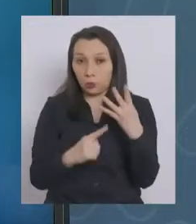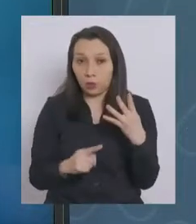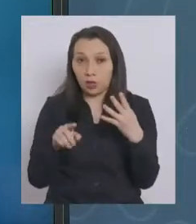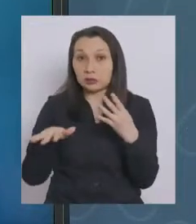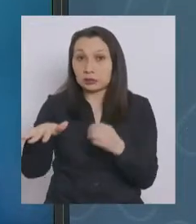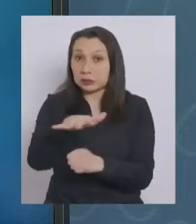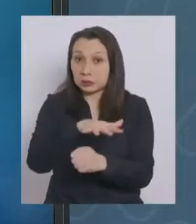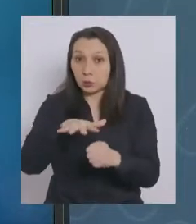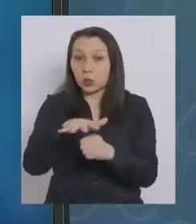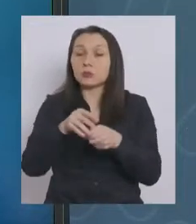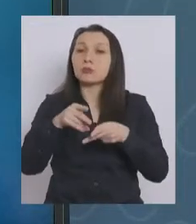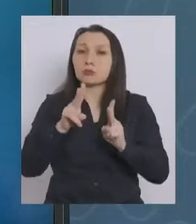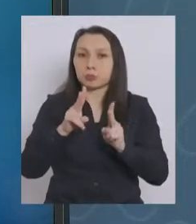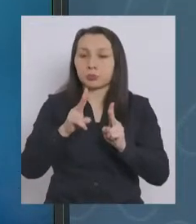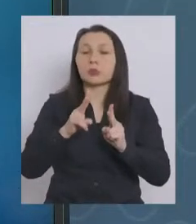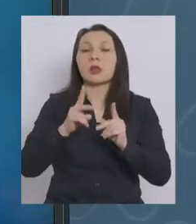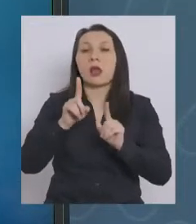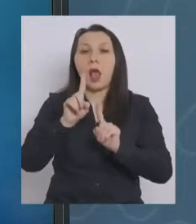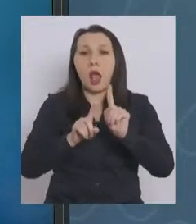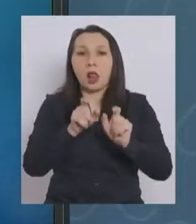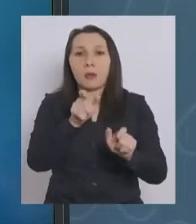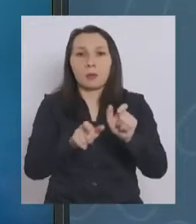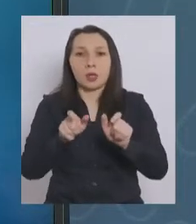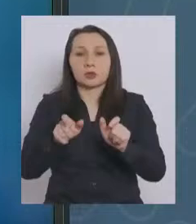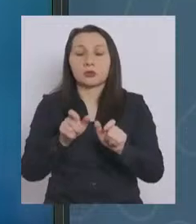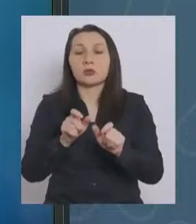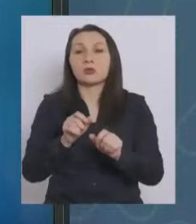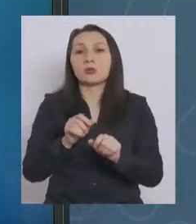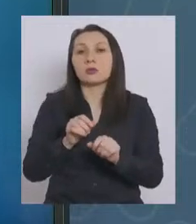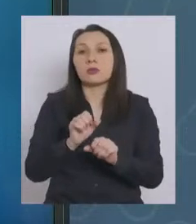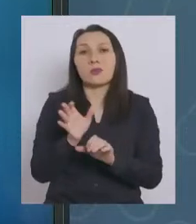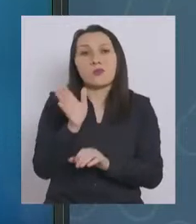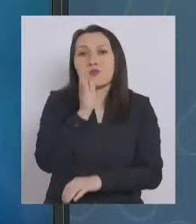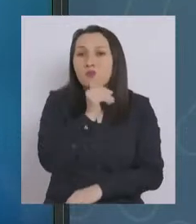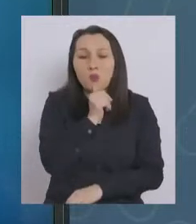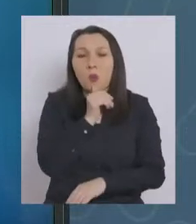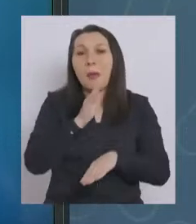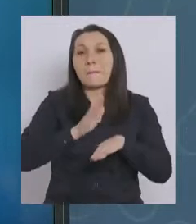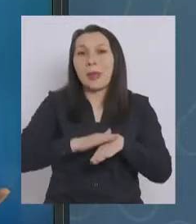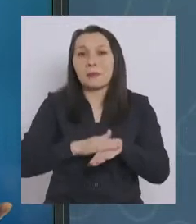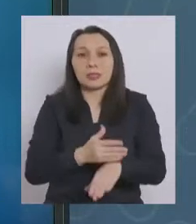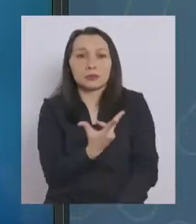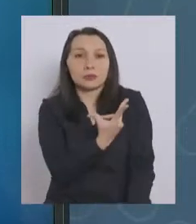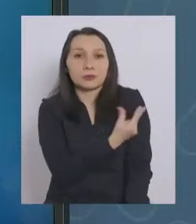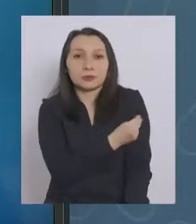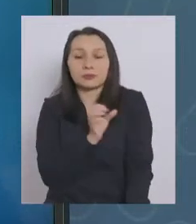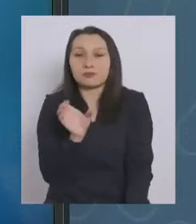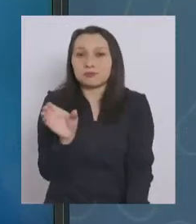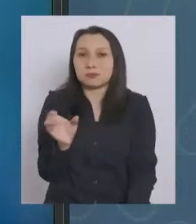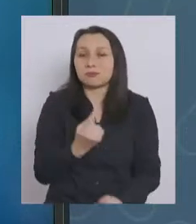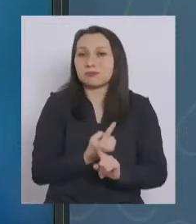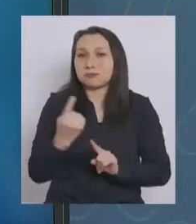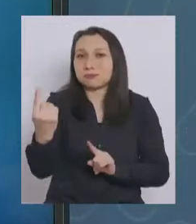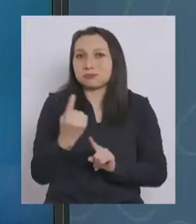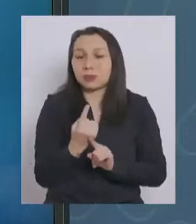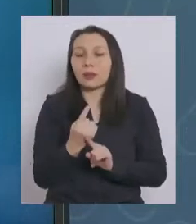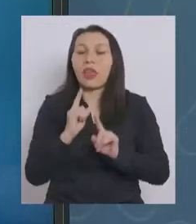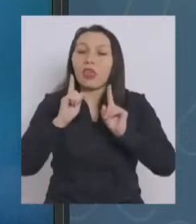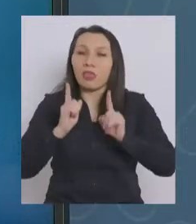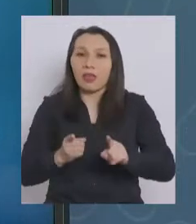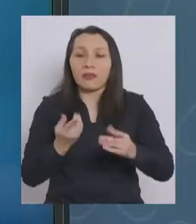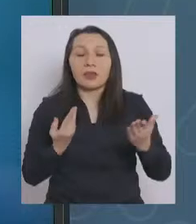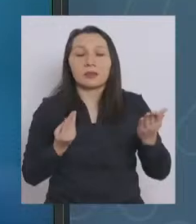casos se mantiene la excepción para aquellas personas que no cuenten con pase de movilidad. Por lo tanto, deberán